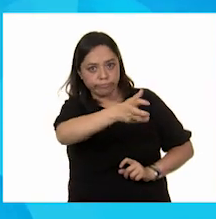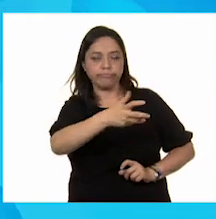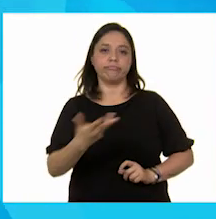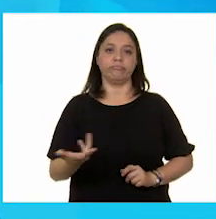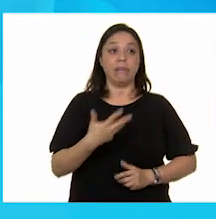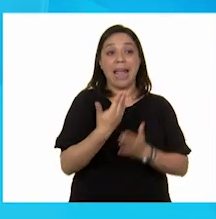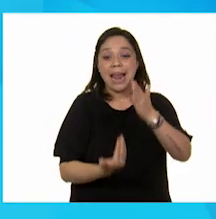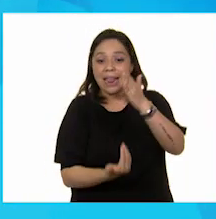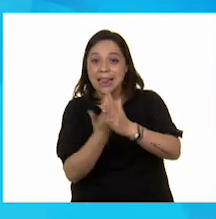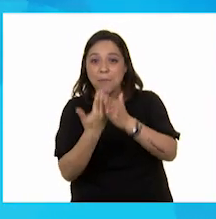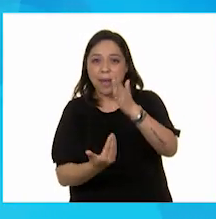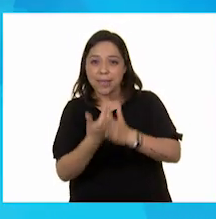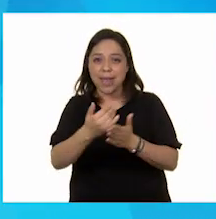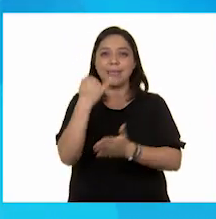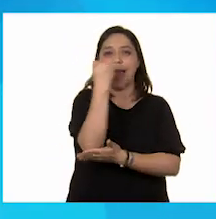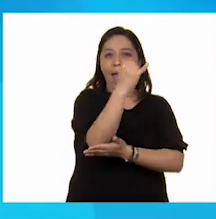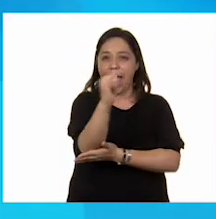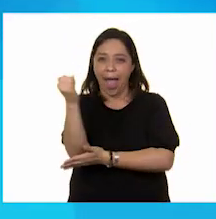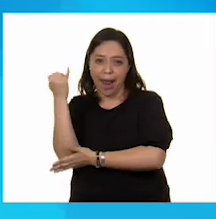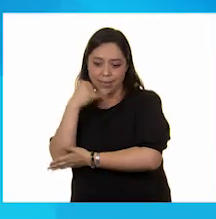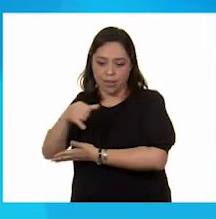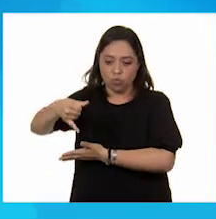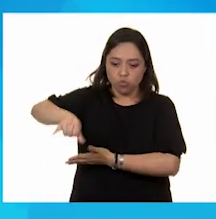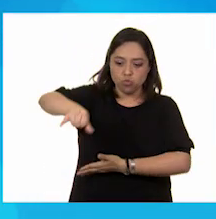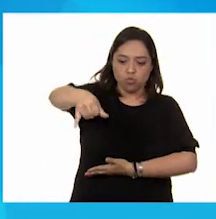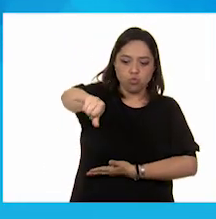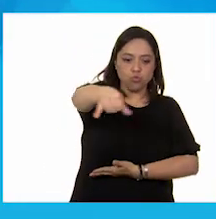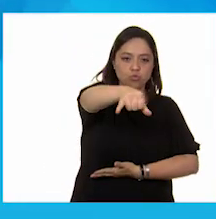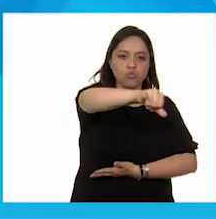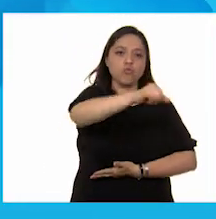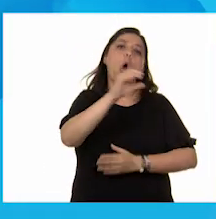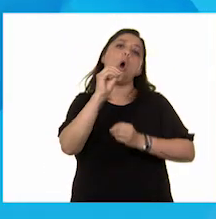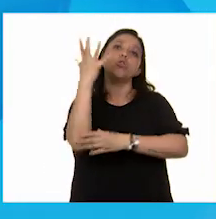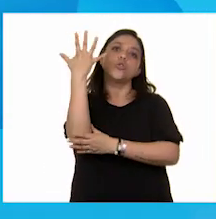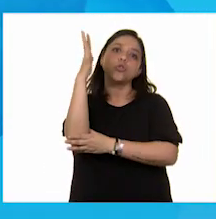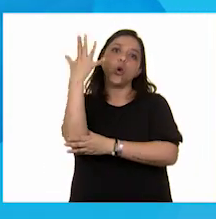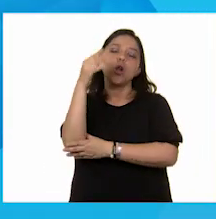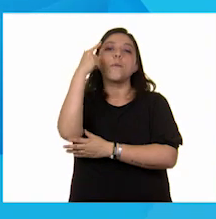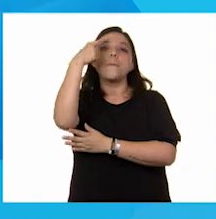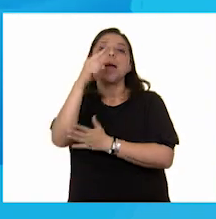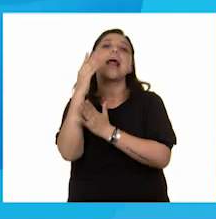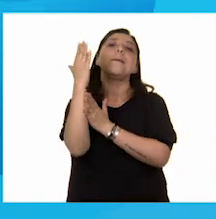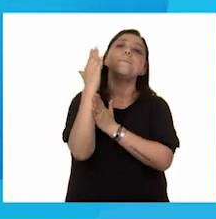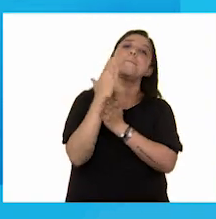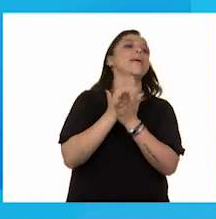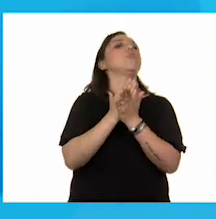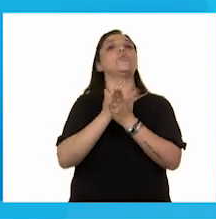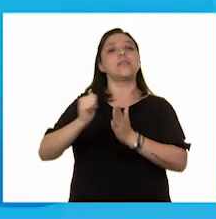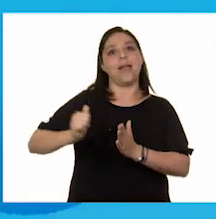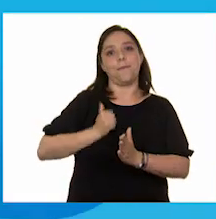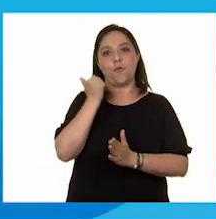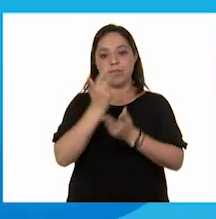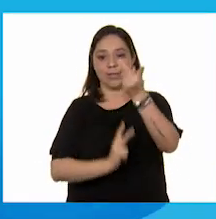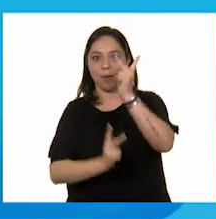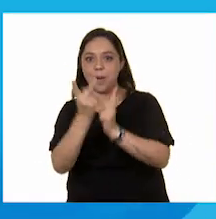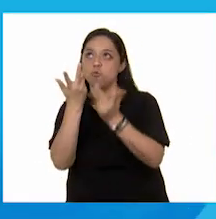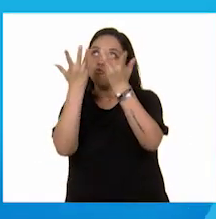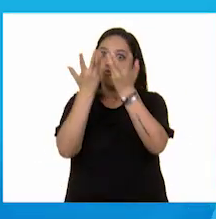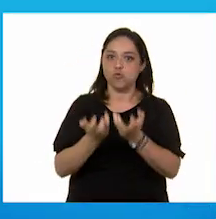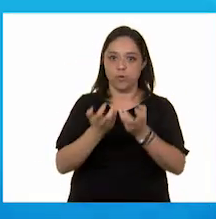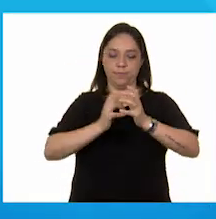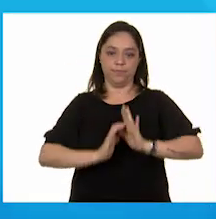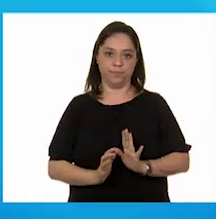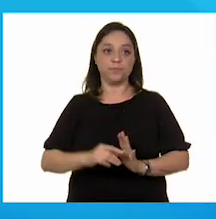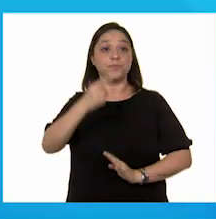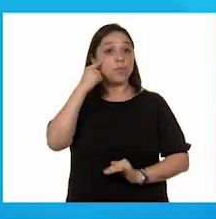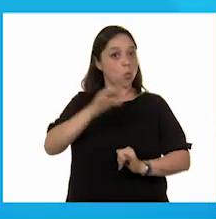temprano en la mañana o después de que se ponga el sol, para evitar la evaporación y mejorar el aprovechamiento de las plantas. Por último,